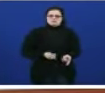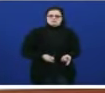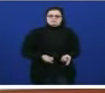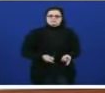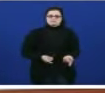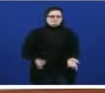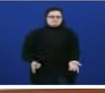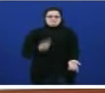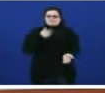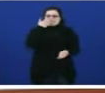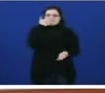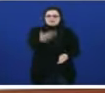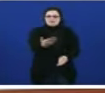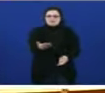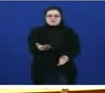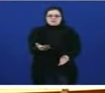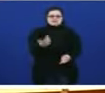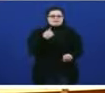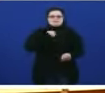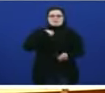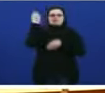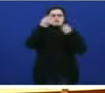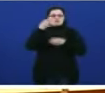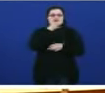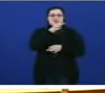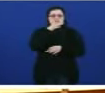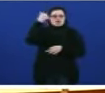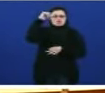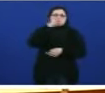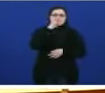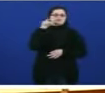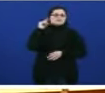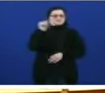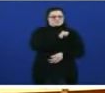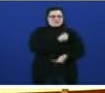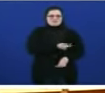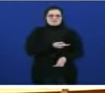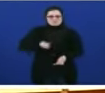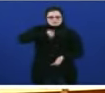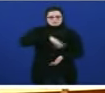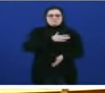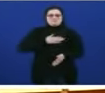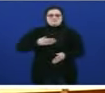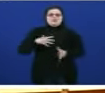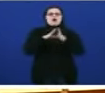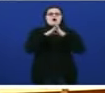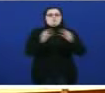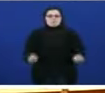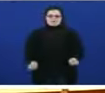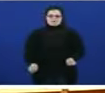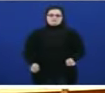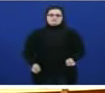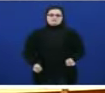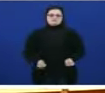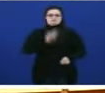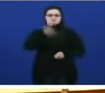e francamente penso que iso o que os galegos e as galegas esperan de nos que podamos chegar a acordos neste ano